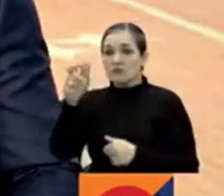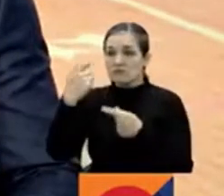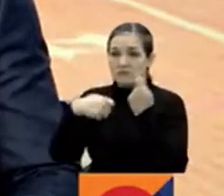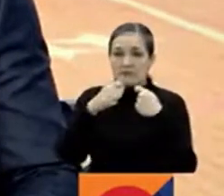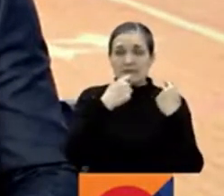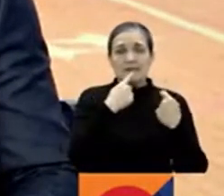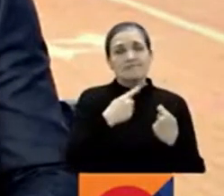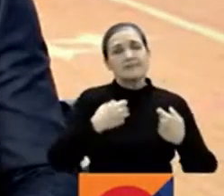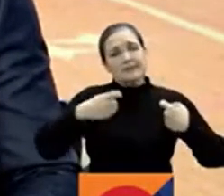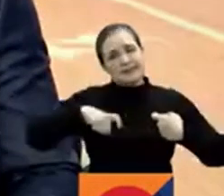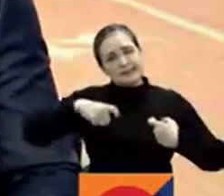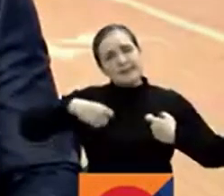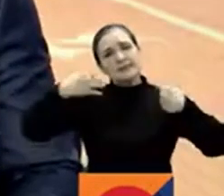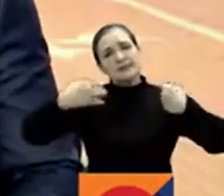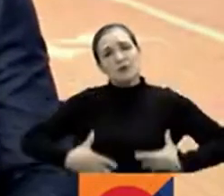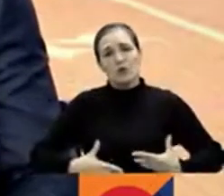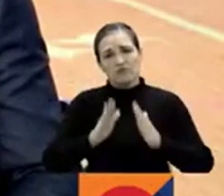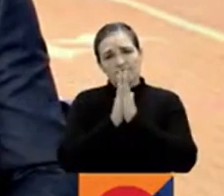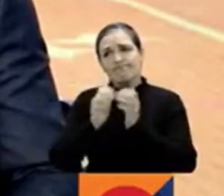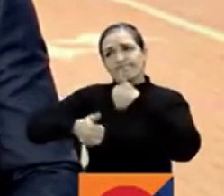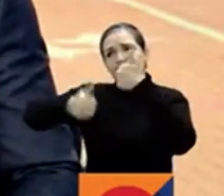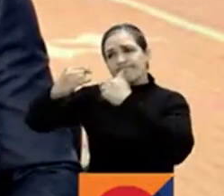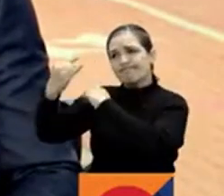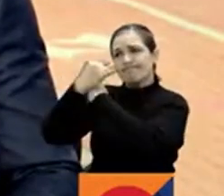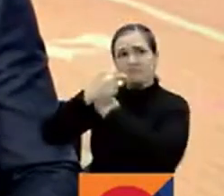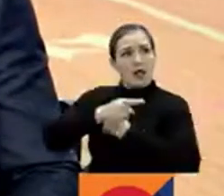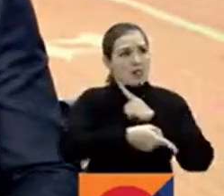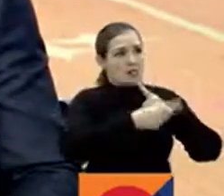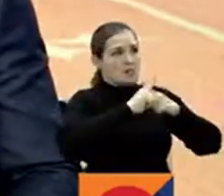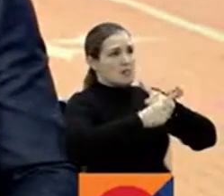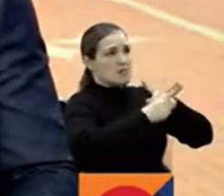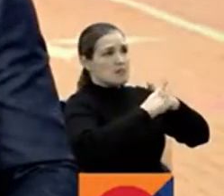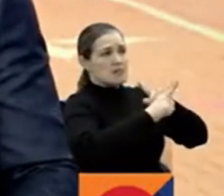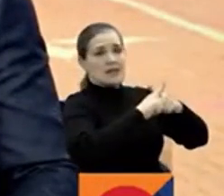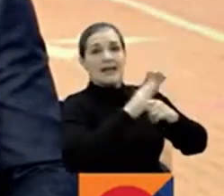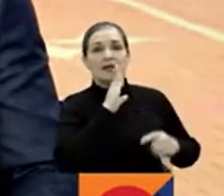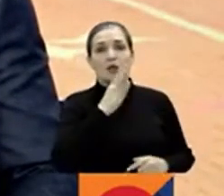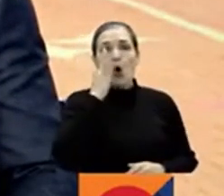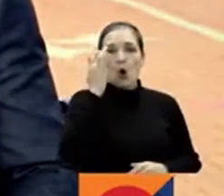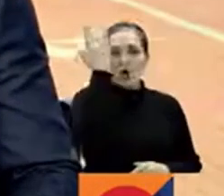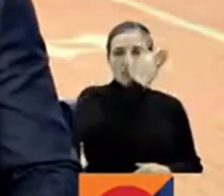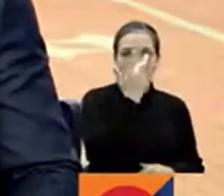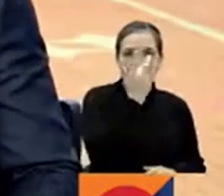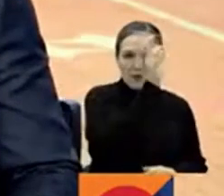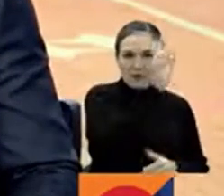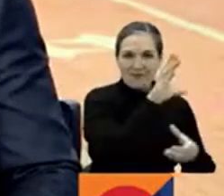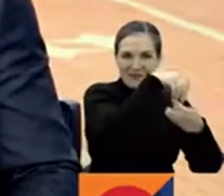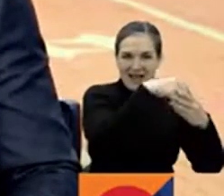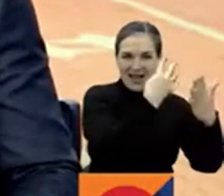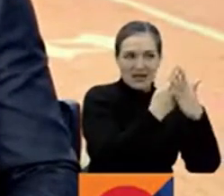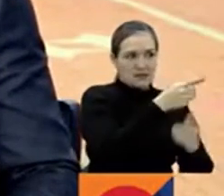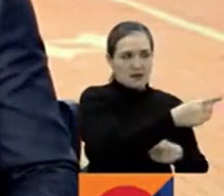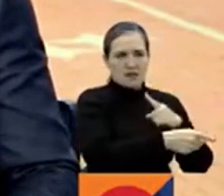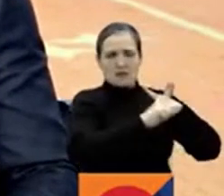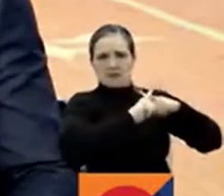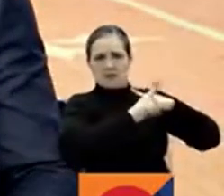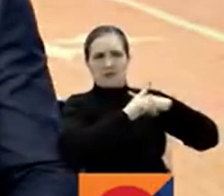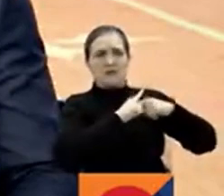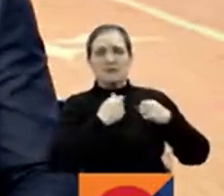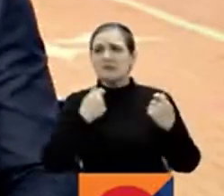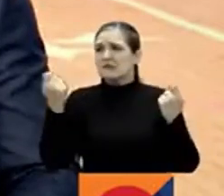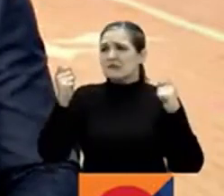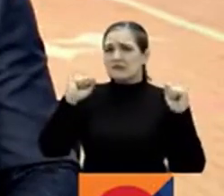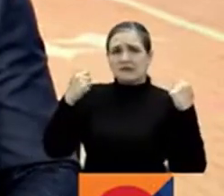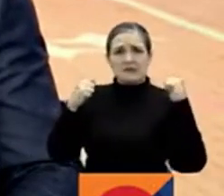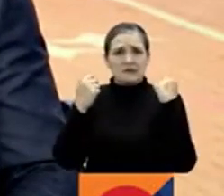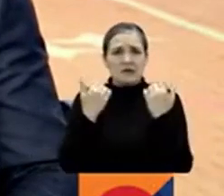piden mayor seguridad a las autoridades tras las amenazas de alias El Negro Over. Hay puesto de mando unificado permanente y la medida fue adoptada luego